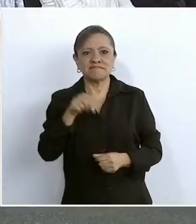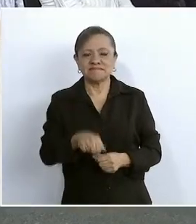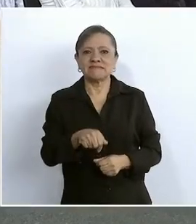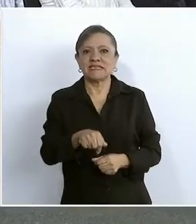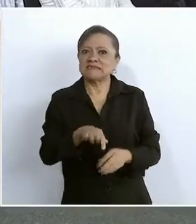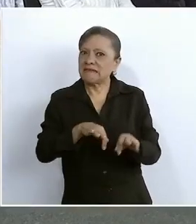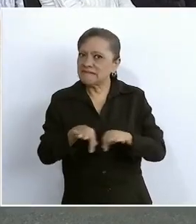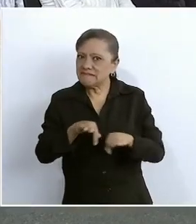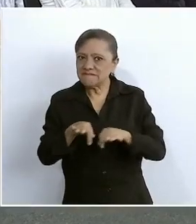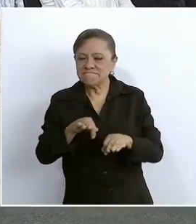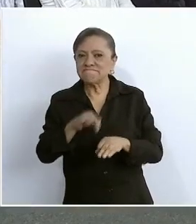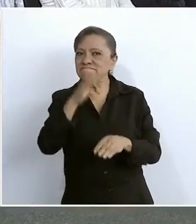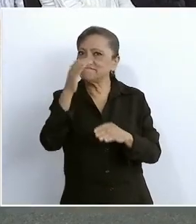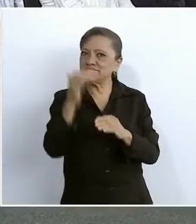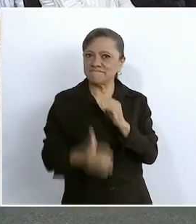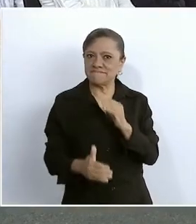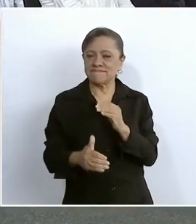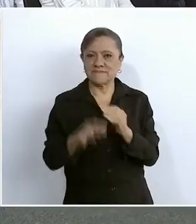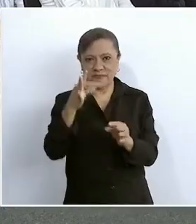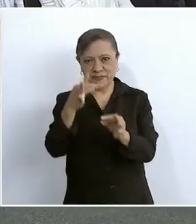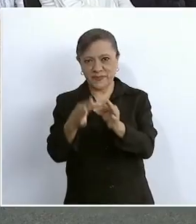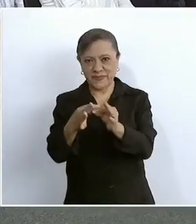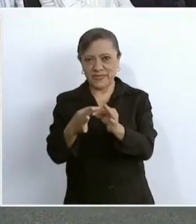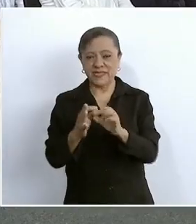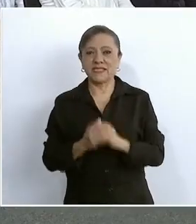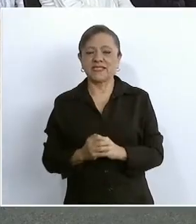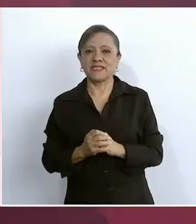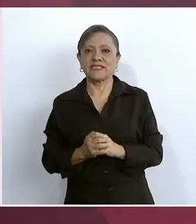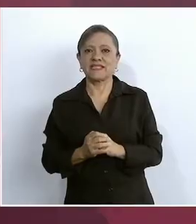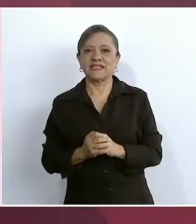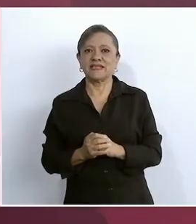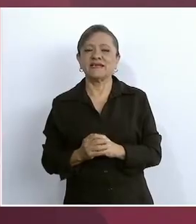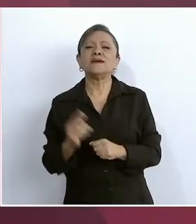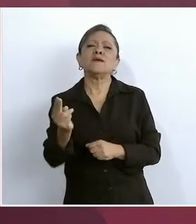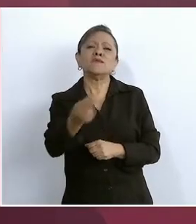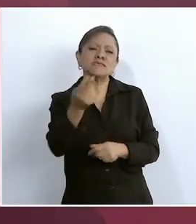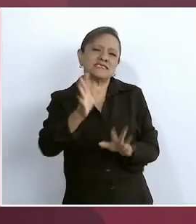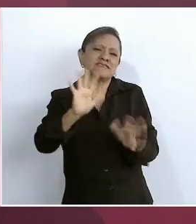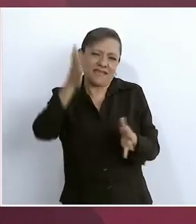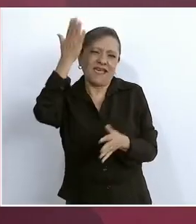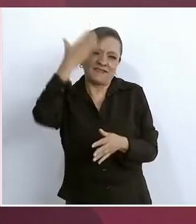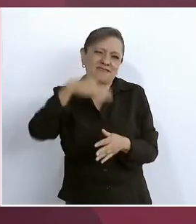Ya conocen ustedes la historia,